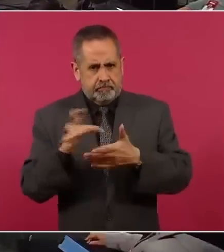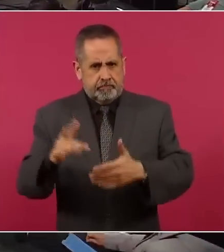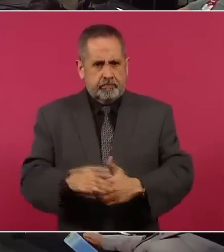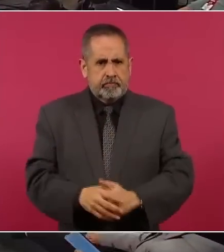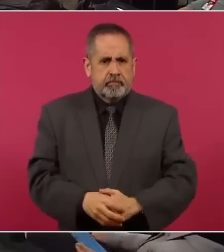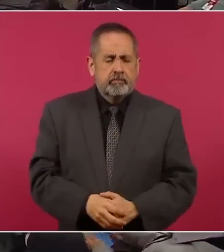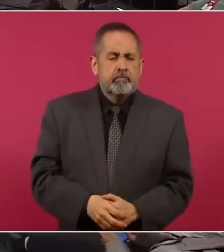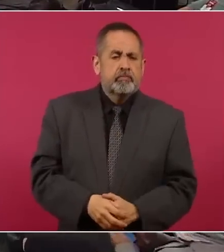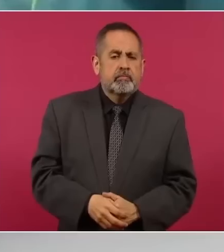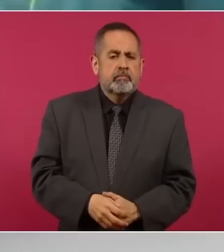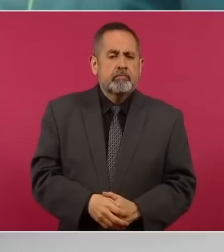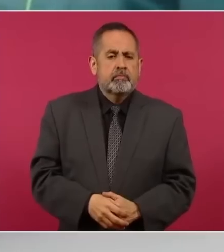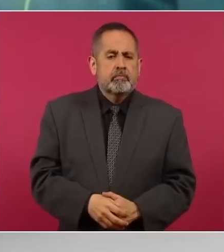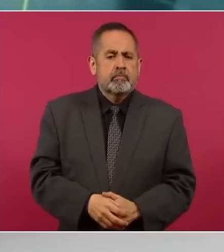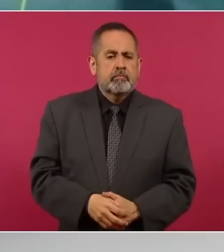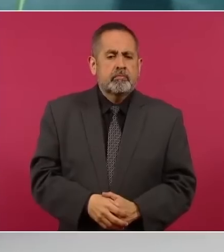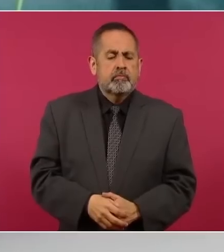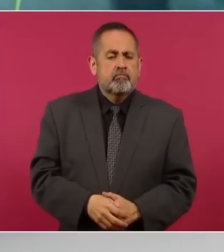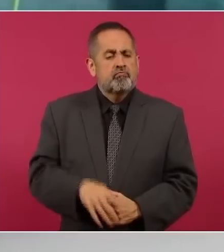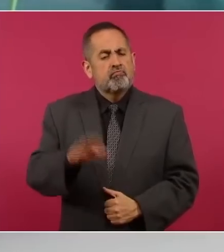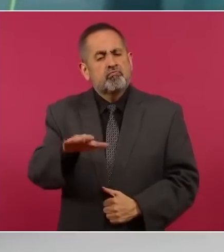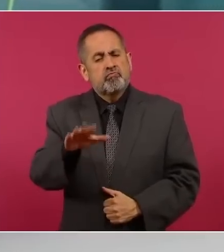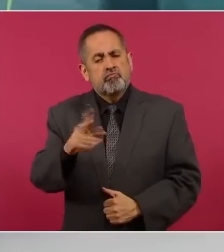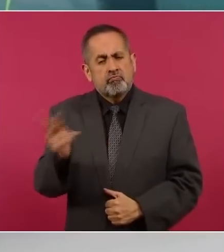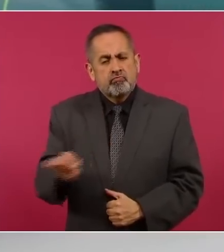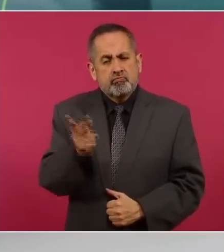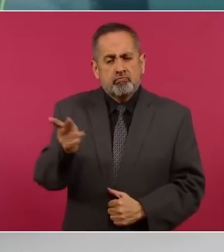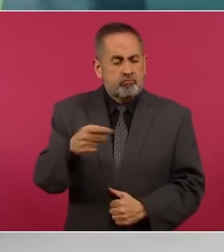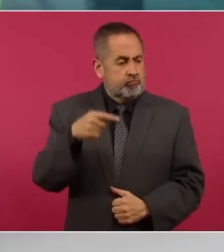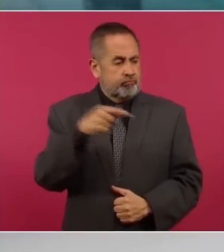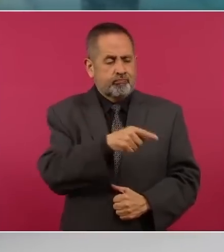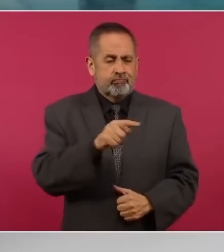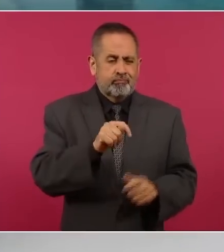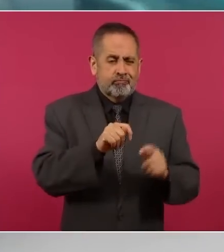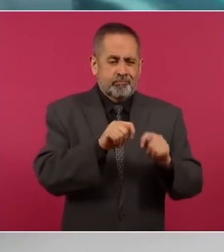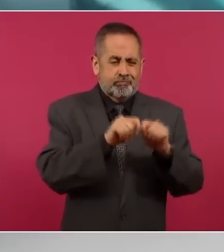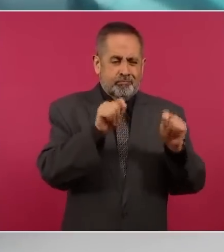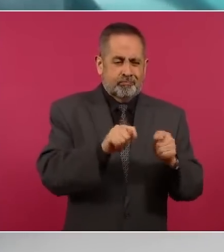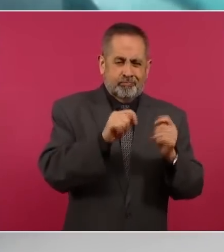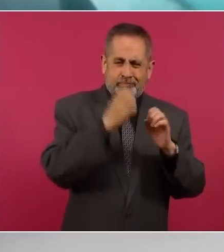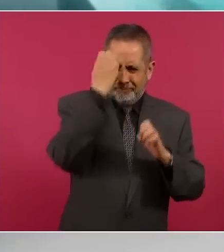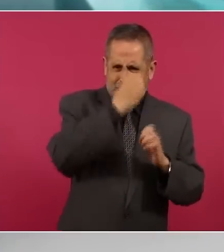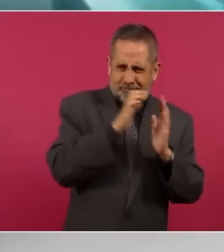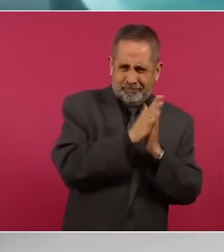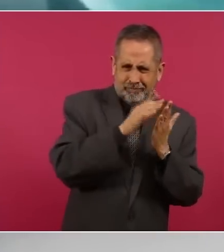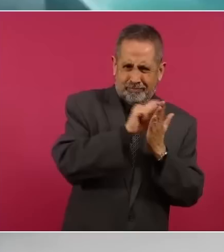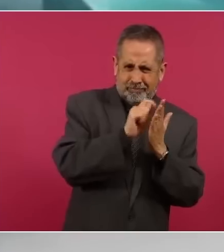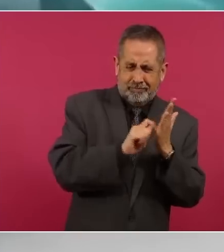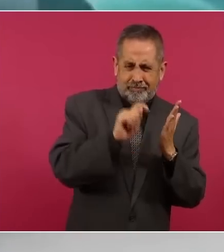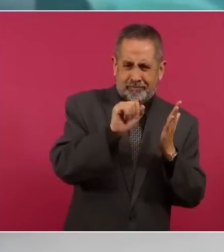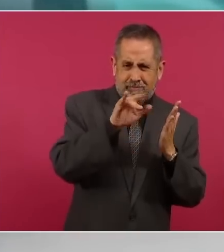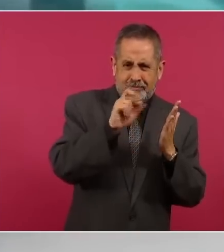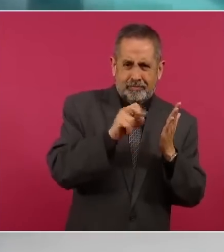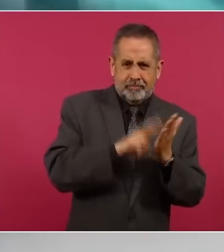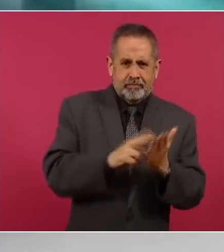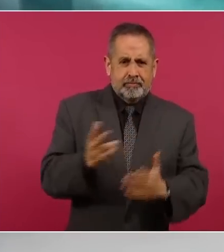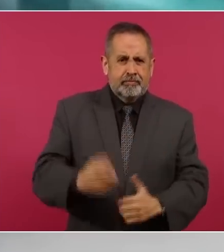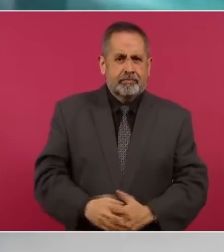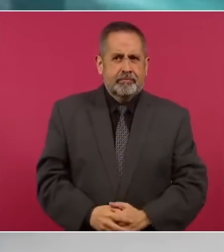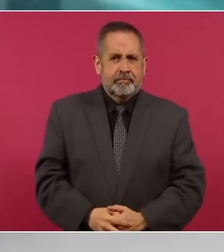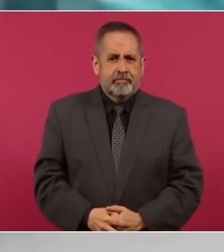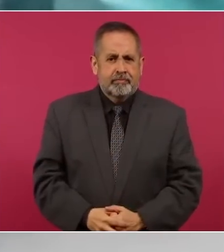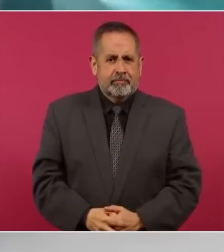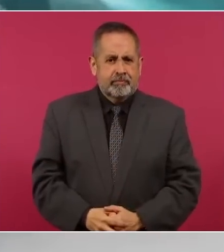Bueno, ¿cuál es el sustento legal por el que la tesis de la ministra Yasmín Esquivel mantiene su validez en este escenario que estamos